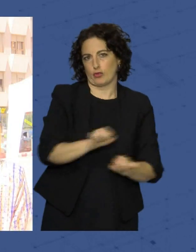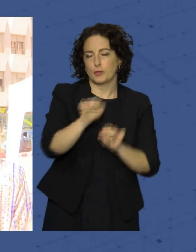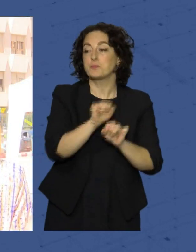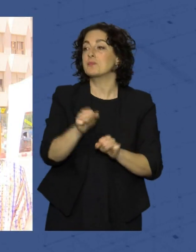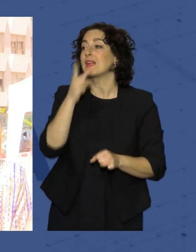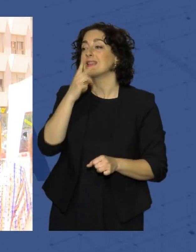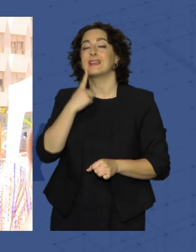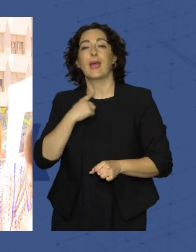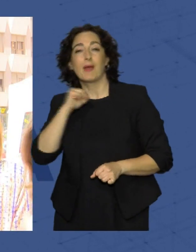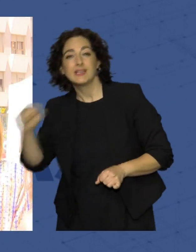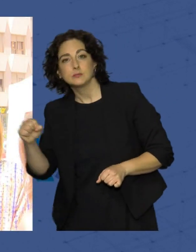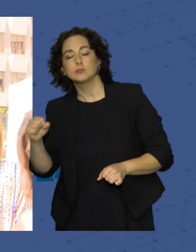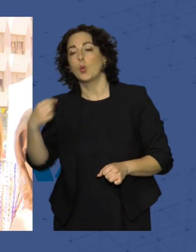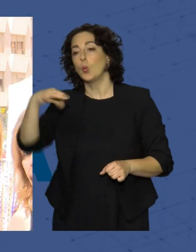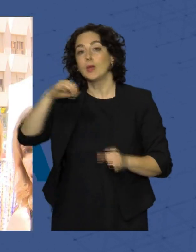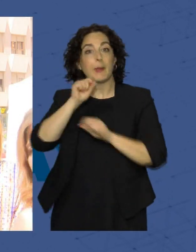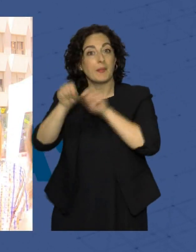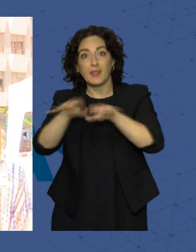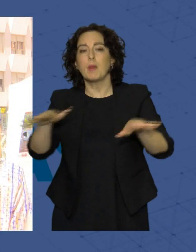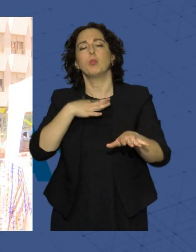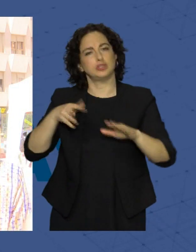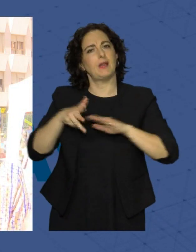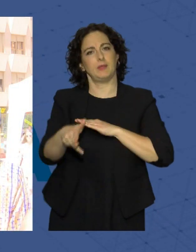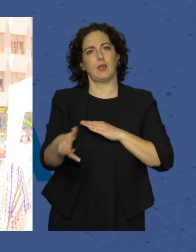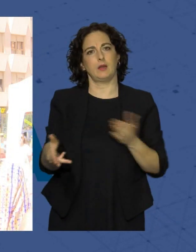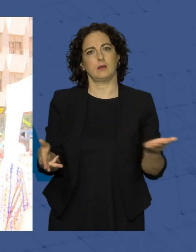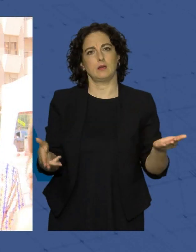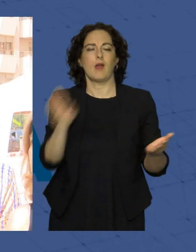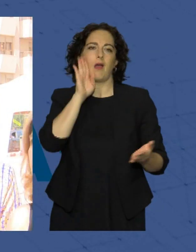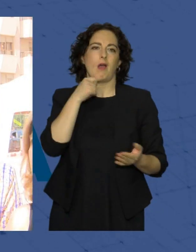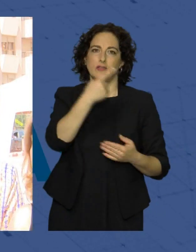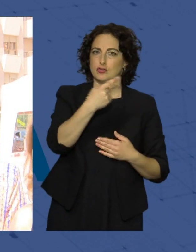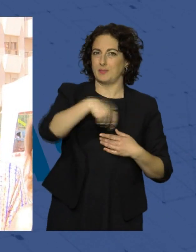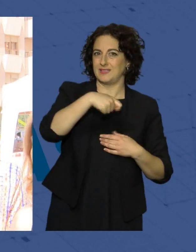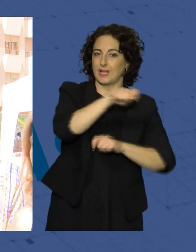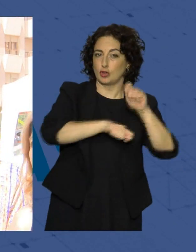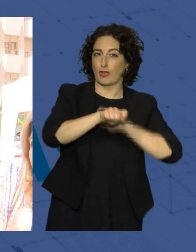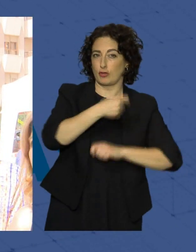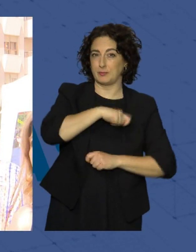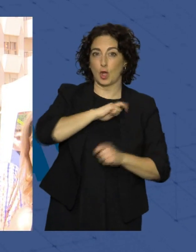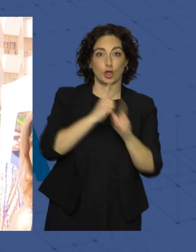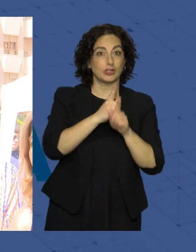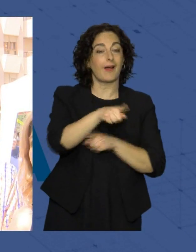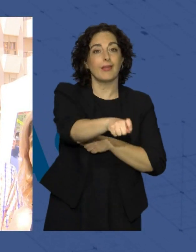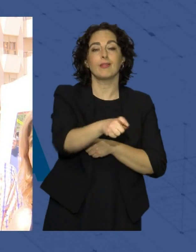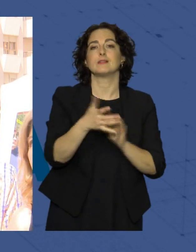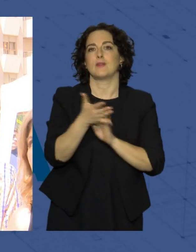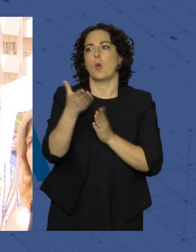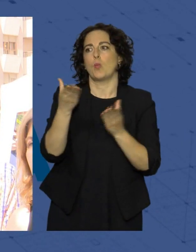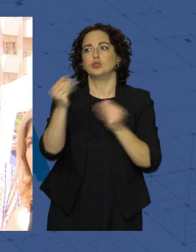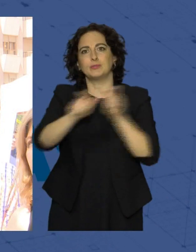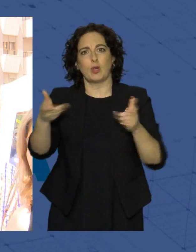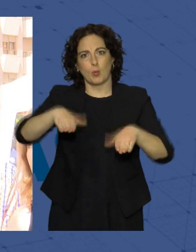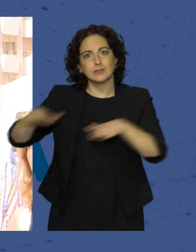tabaquismo es la única epidemia que es evitable, que como bien ha dicho la presidenta de Asociación Española contra el Cáncer supone muchísimas muertes, pero hay